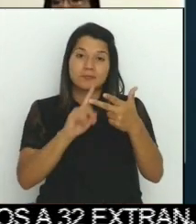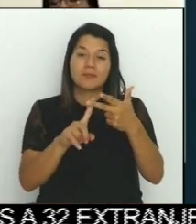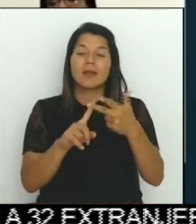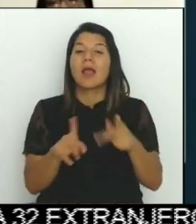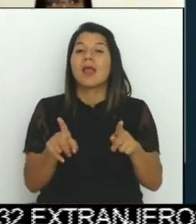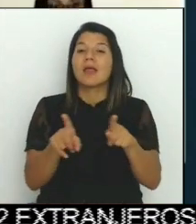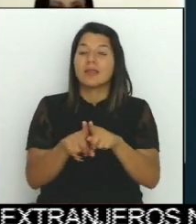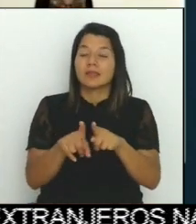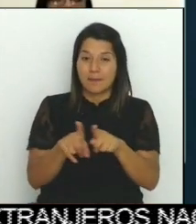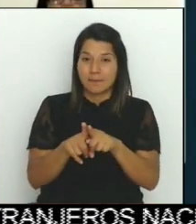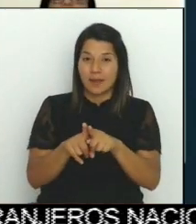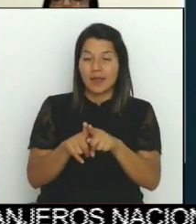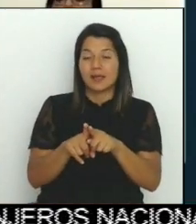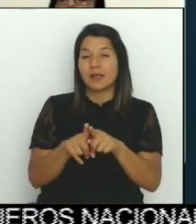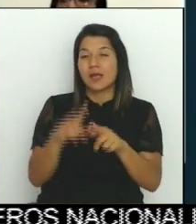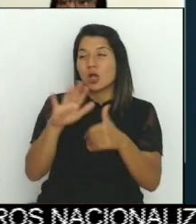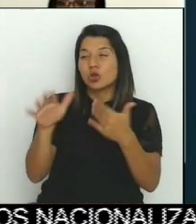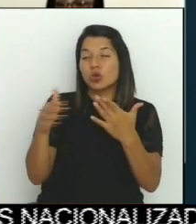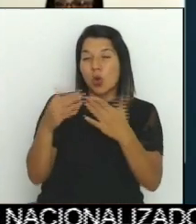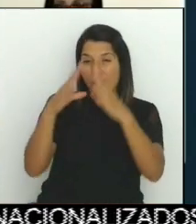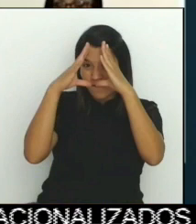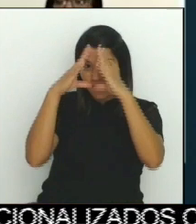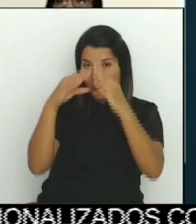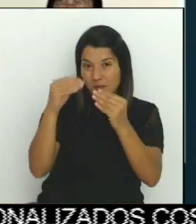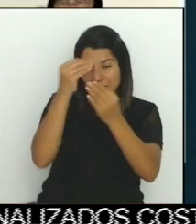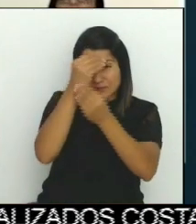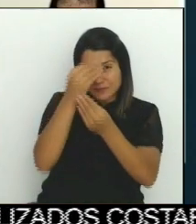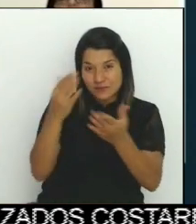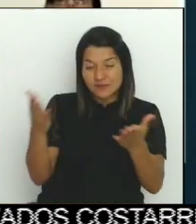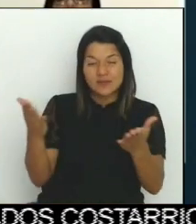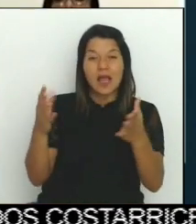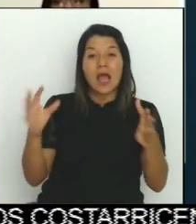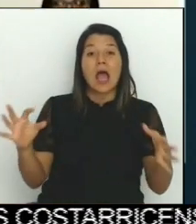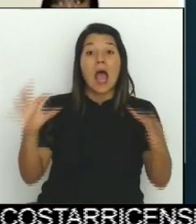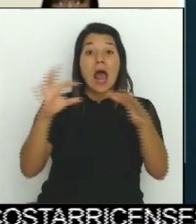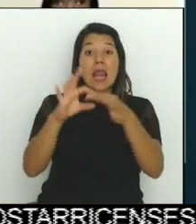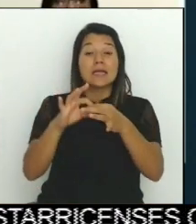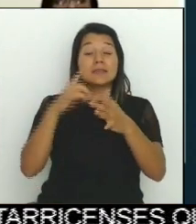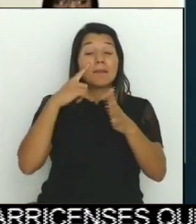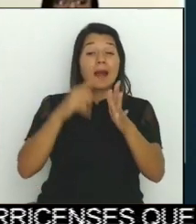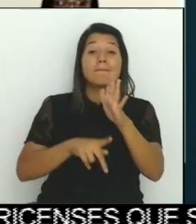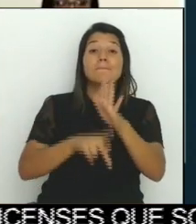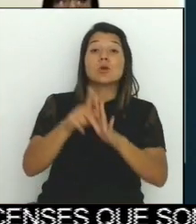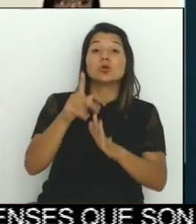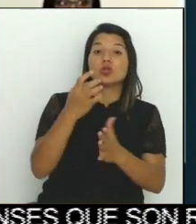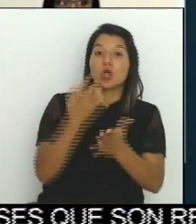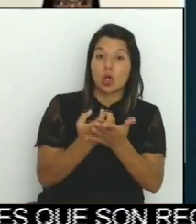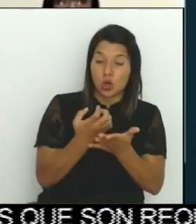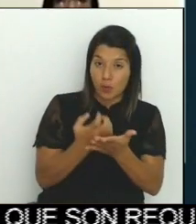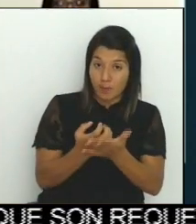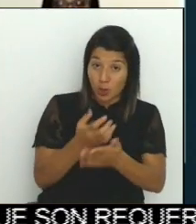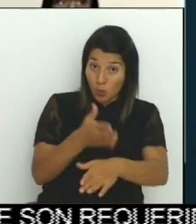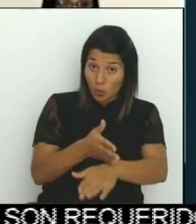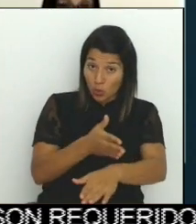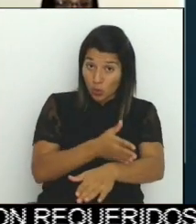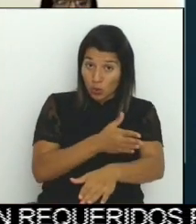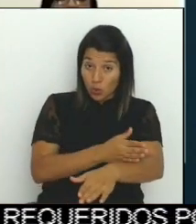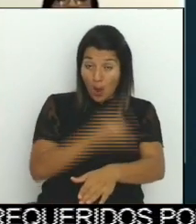o la Alianza para el Progreso Económico en Prosperidad que está lanzando Estados Unidos,